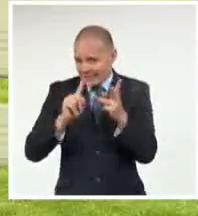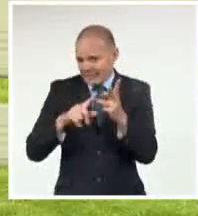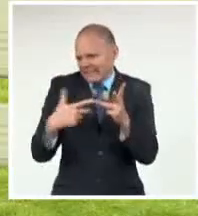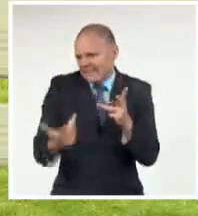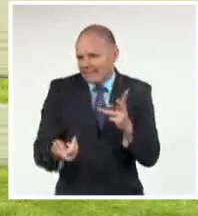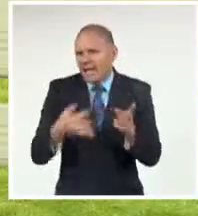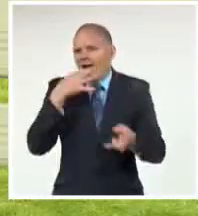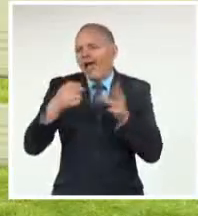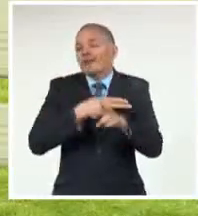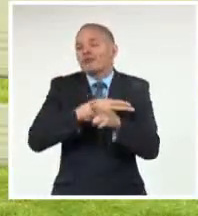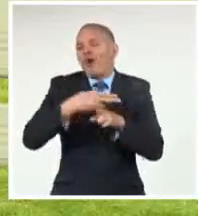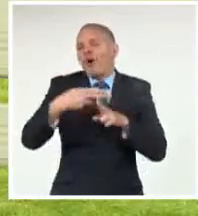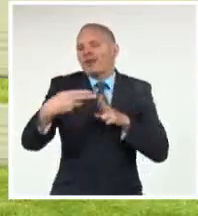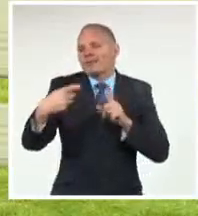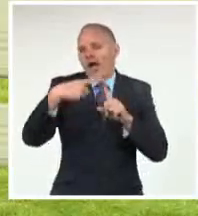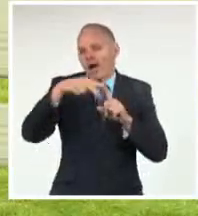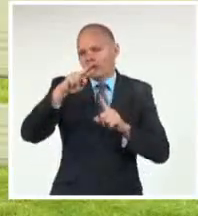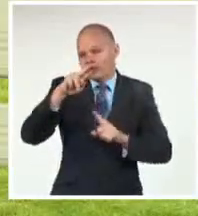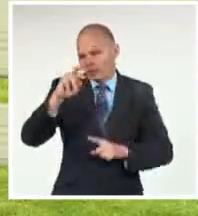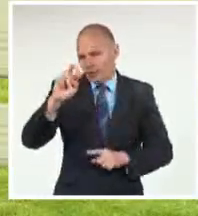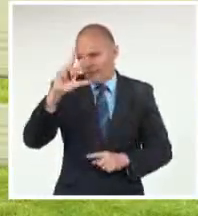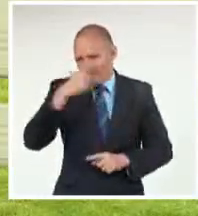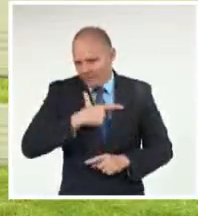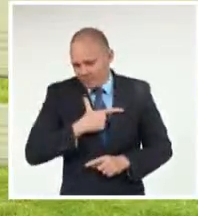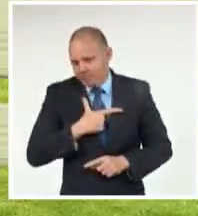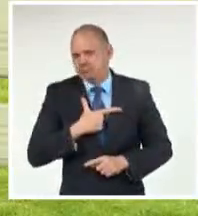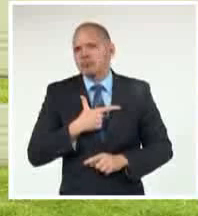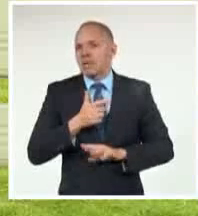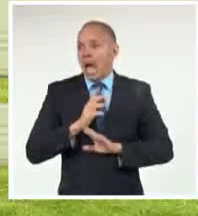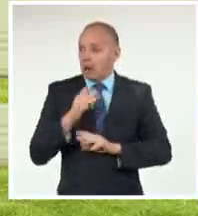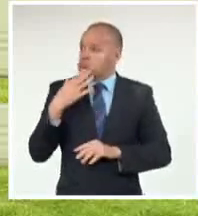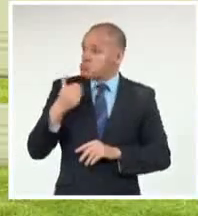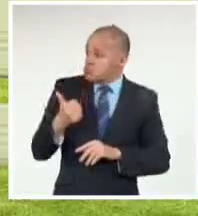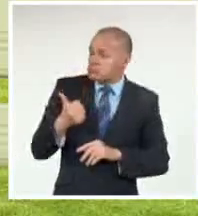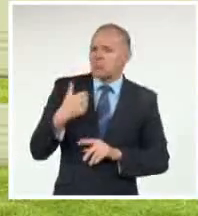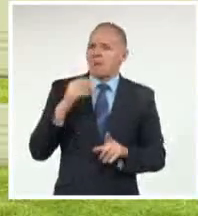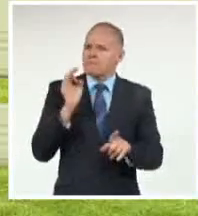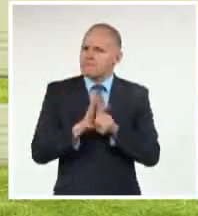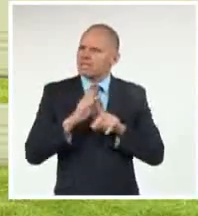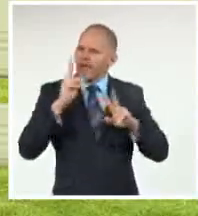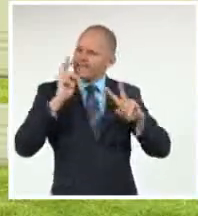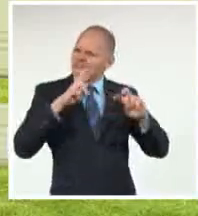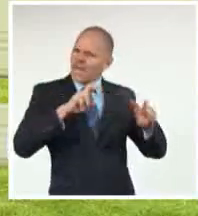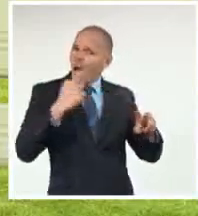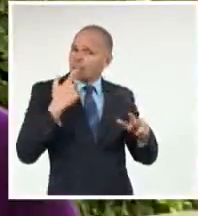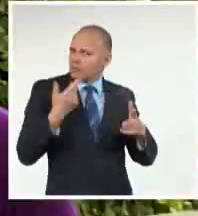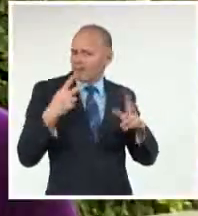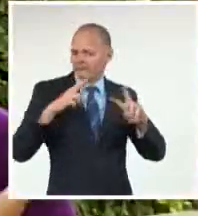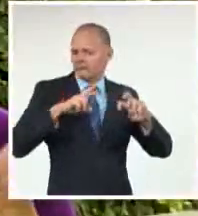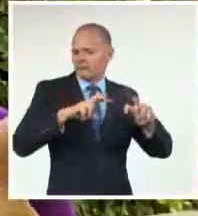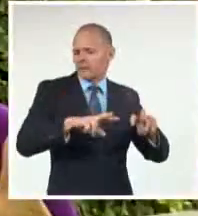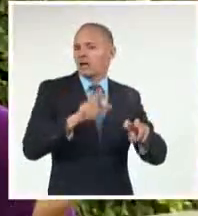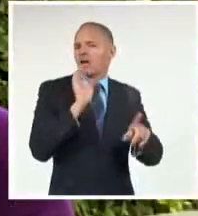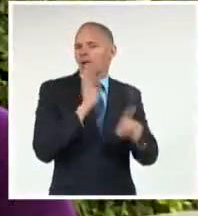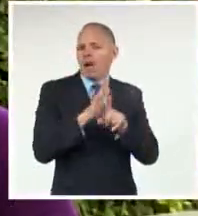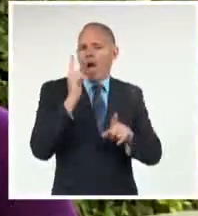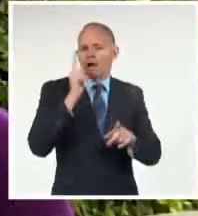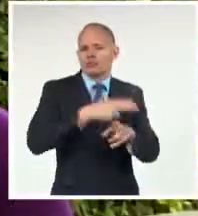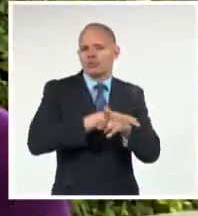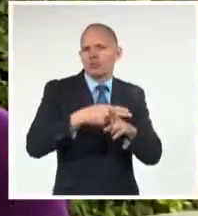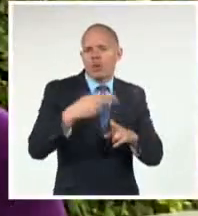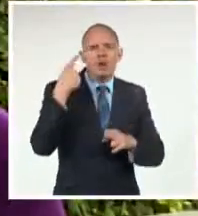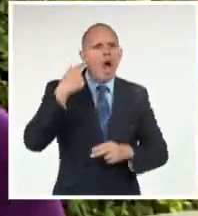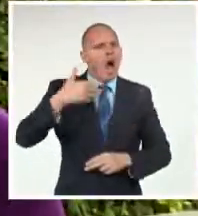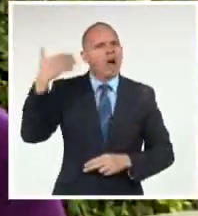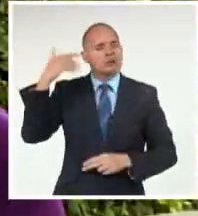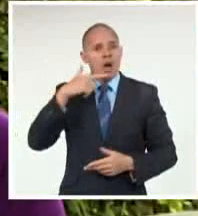Ahí empiezo a investigar Y empiezo A entroncarme Con la trova Tradicional cubana Y me doy cuenta